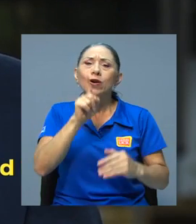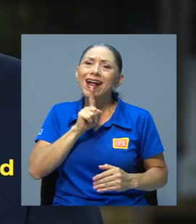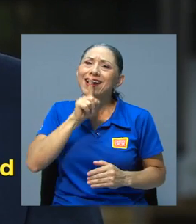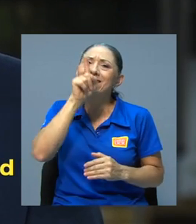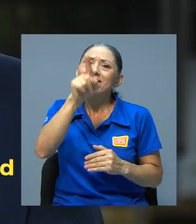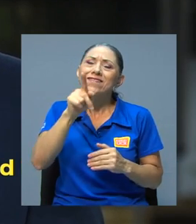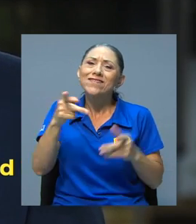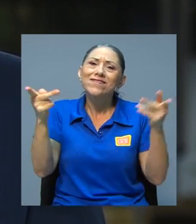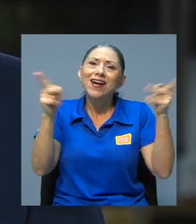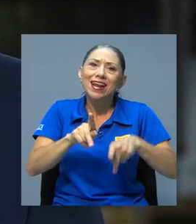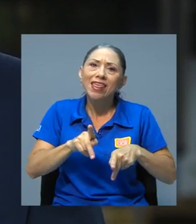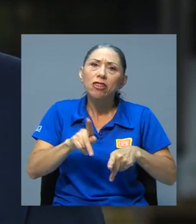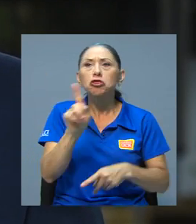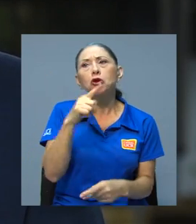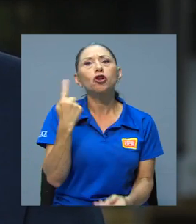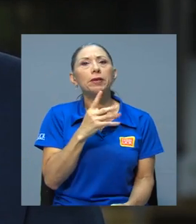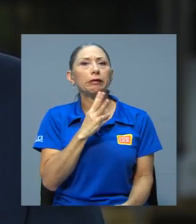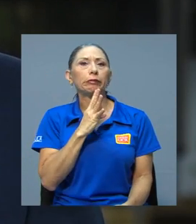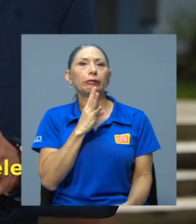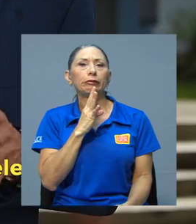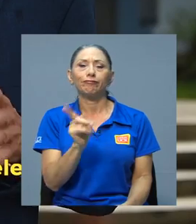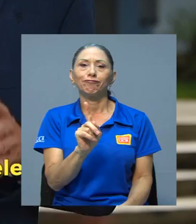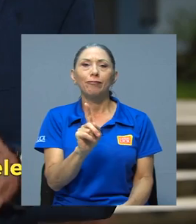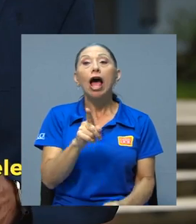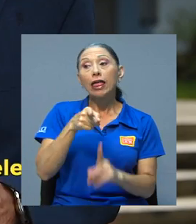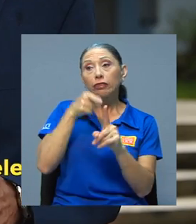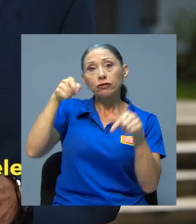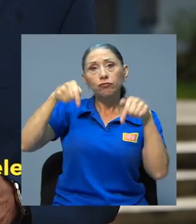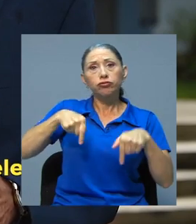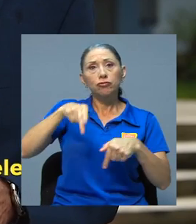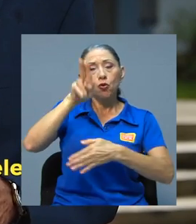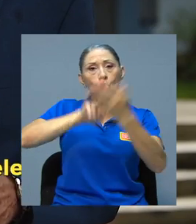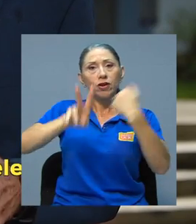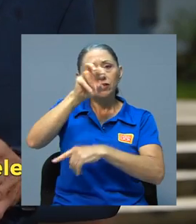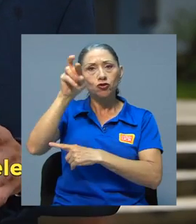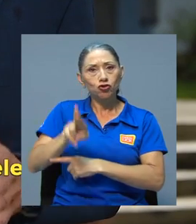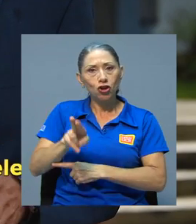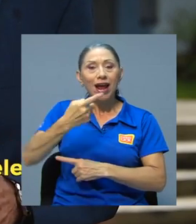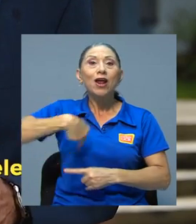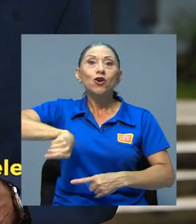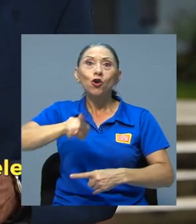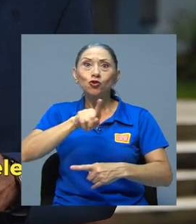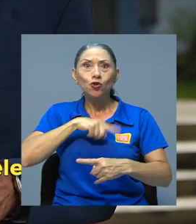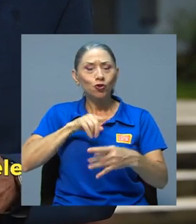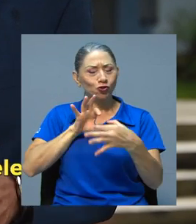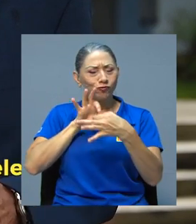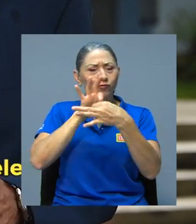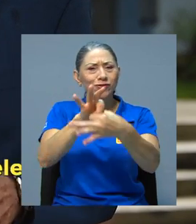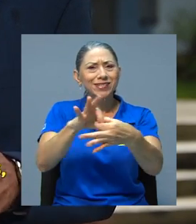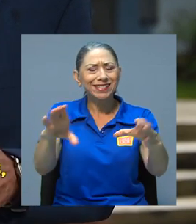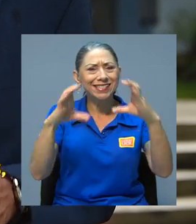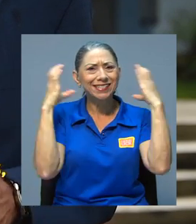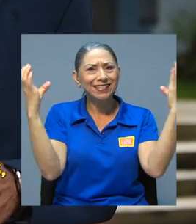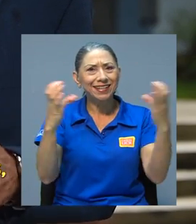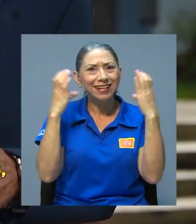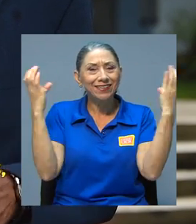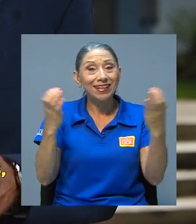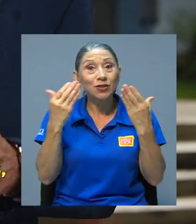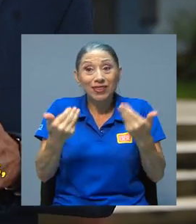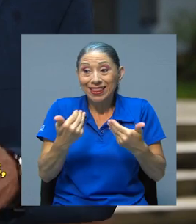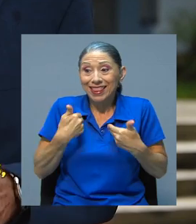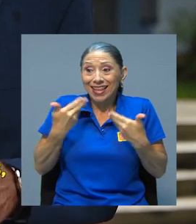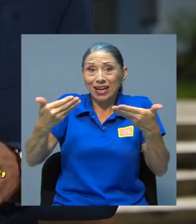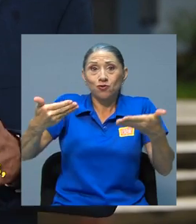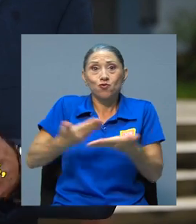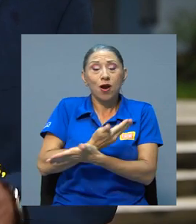una realidad y no un discurso. Desde la Universidad de Costa Rica nos unimos a la celebración de contar con